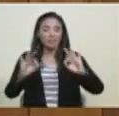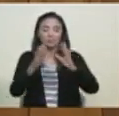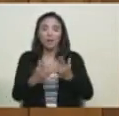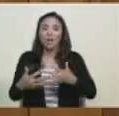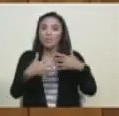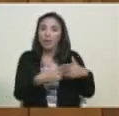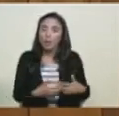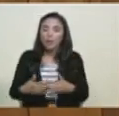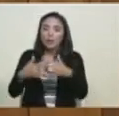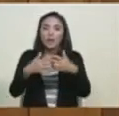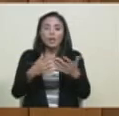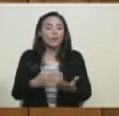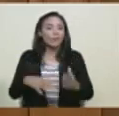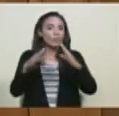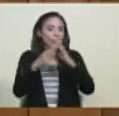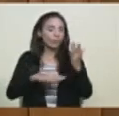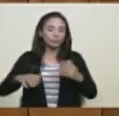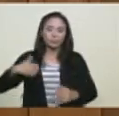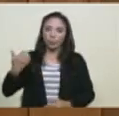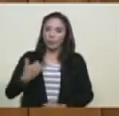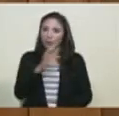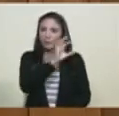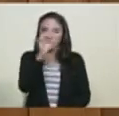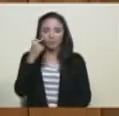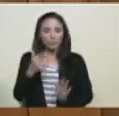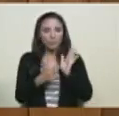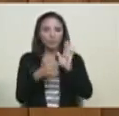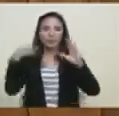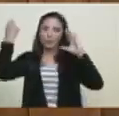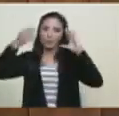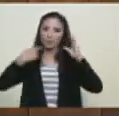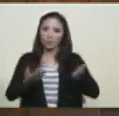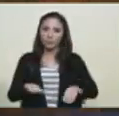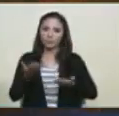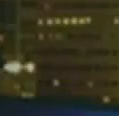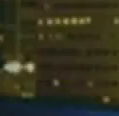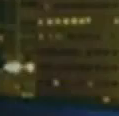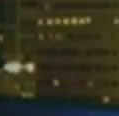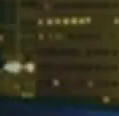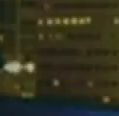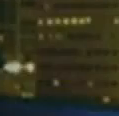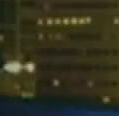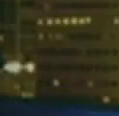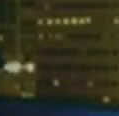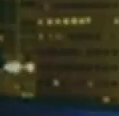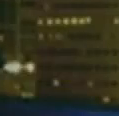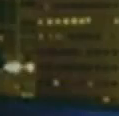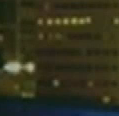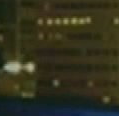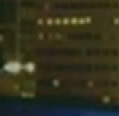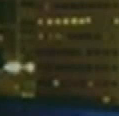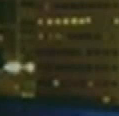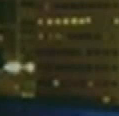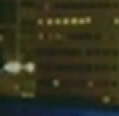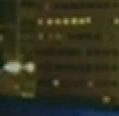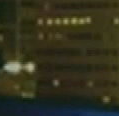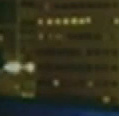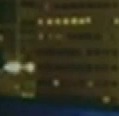Unidos, en Norteamérica y en cualquier país del mundo. Adelante, video. Yo me enteré del plan durante la semana.